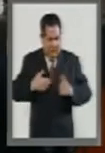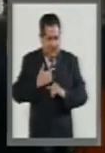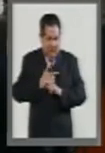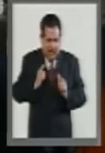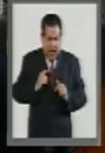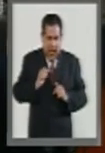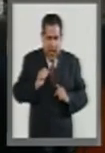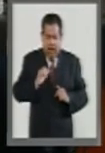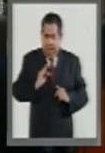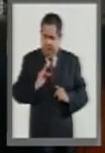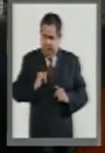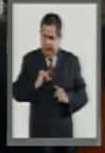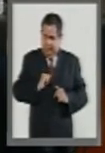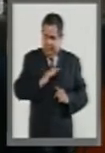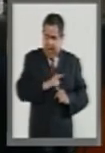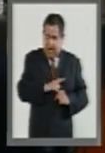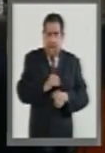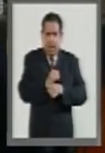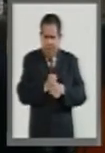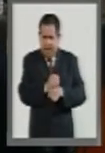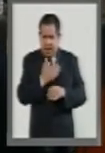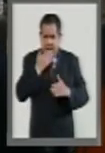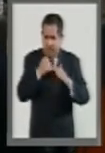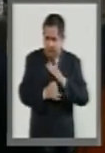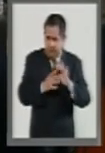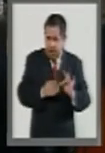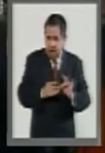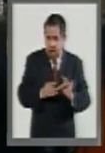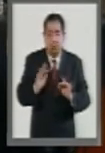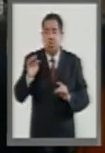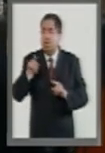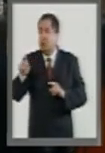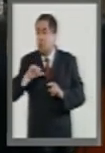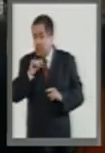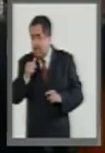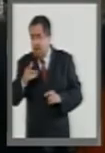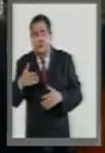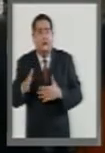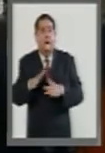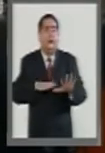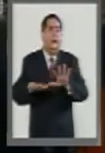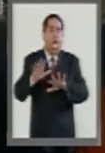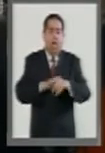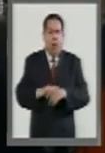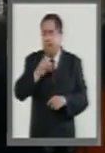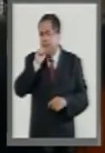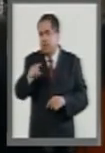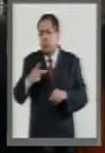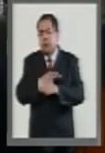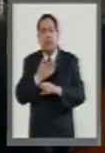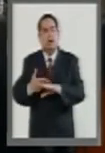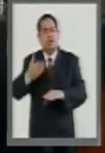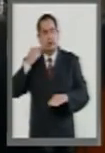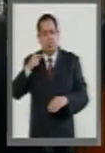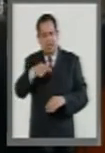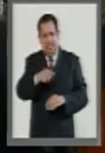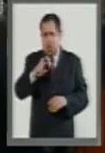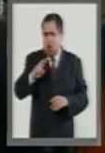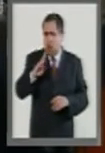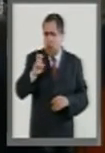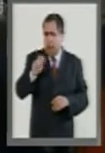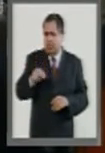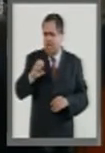masacres, vamos a seguir navegando el círculo, como inclusive ya ocurrió en el caso de Rubén Espinosa